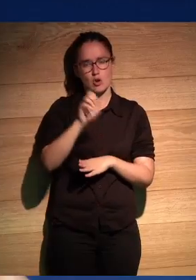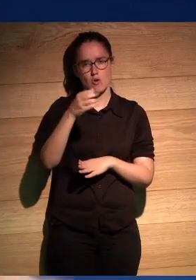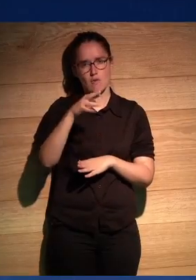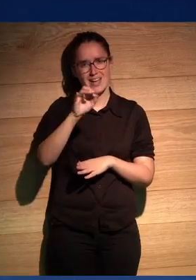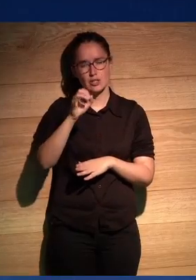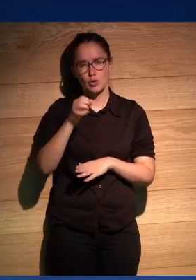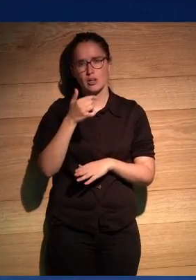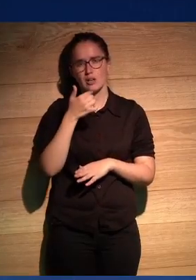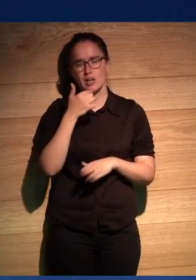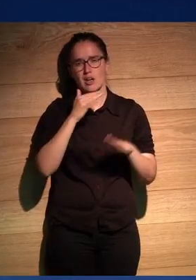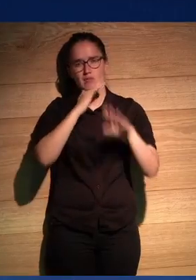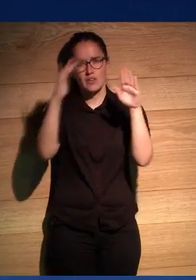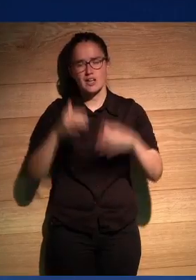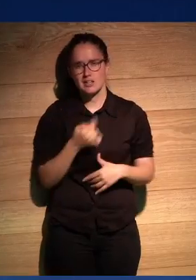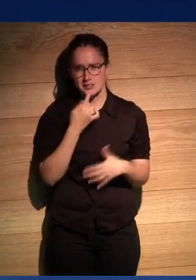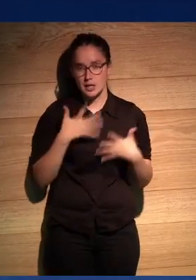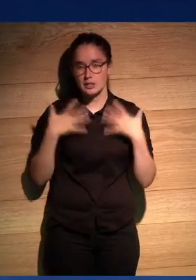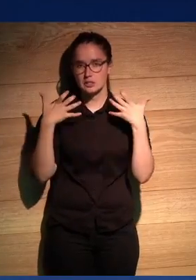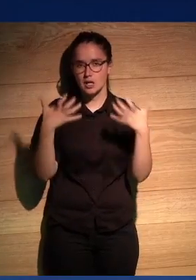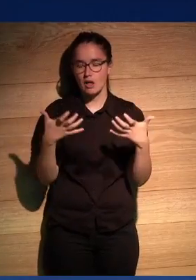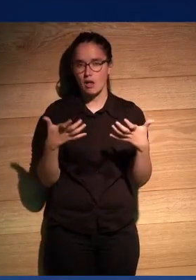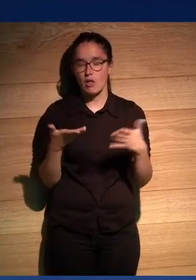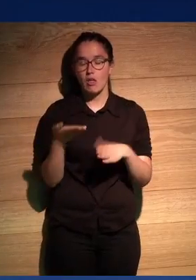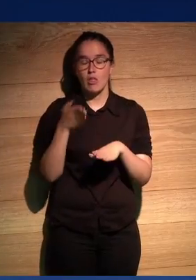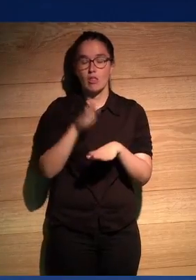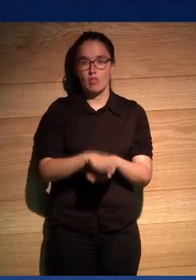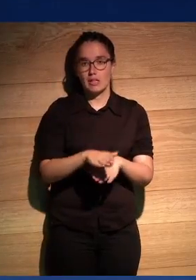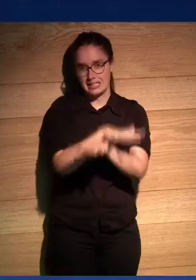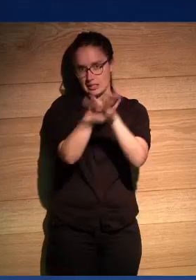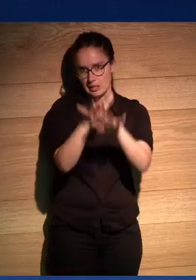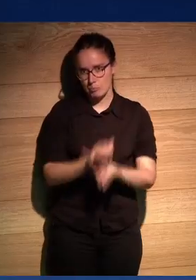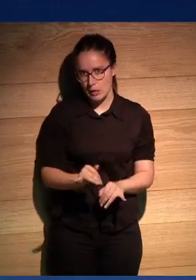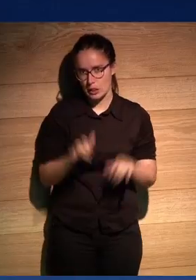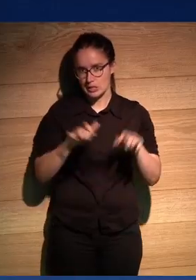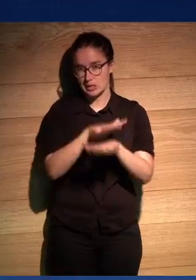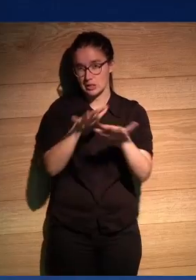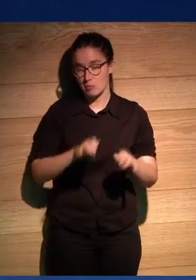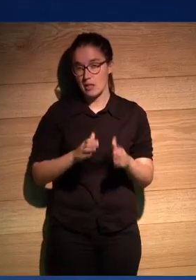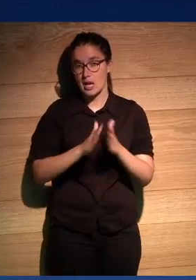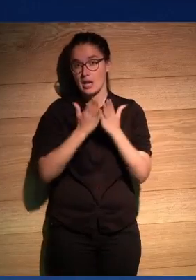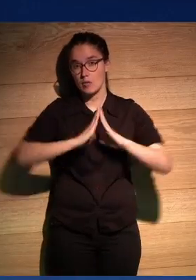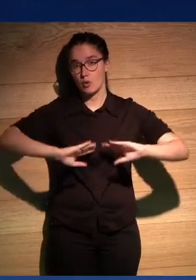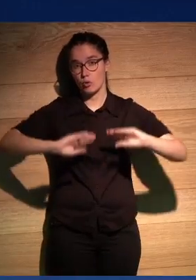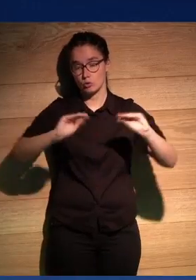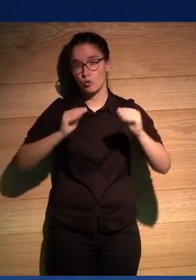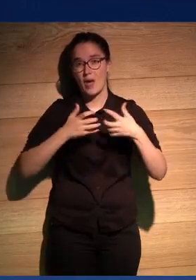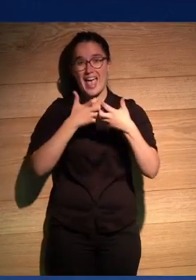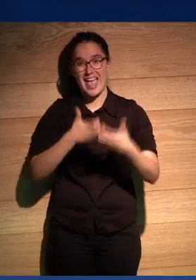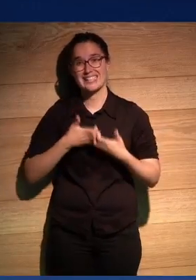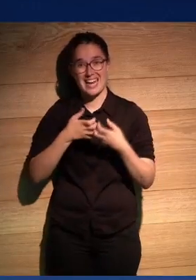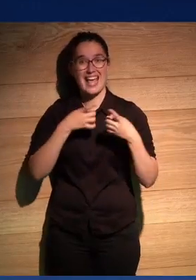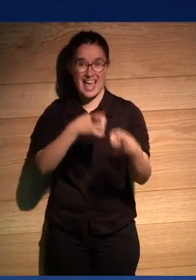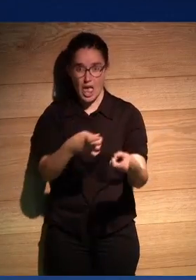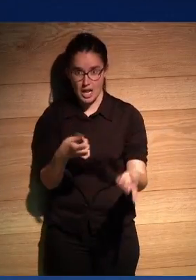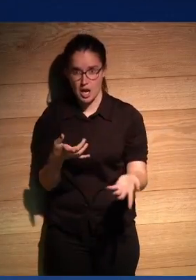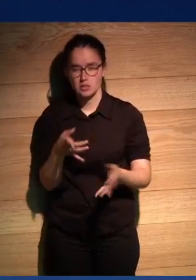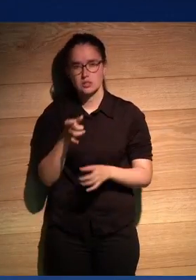que terminas diciendo descanse en paz Roberto Bolaño sus libros están en guerra ¿no? sí bueno